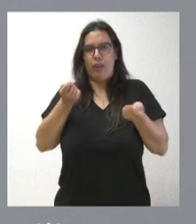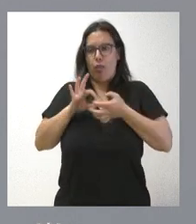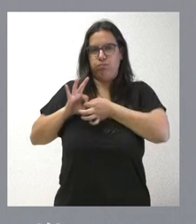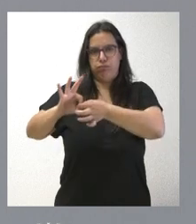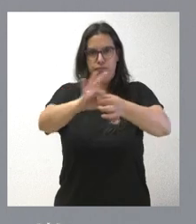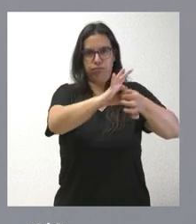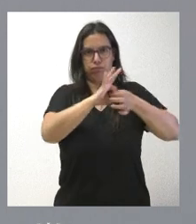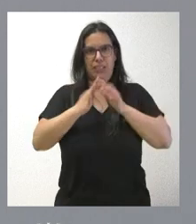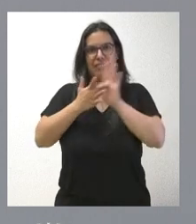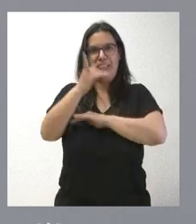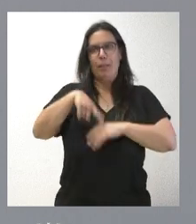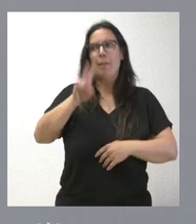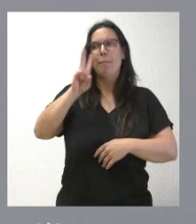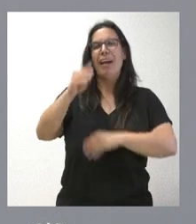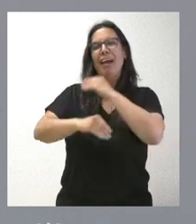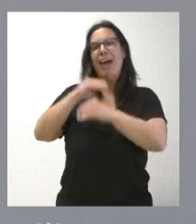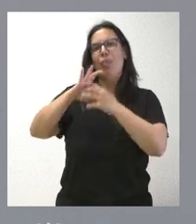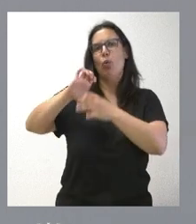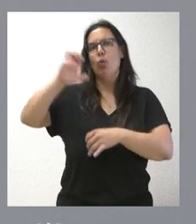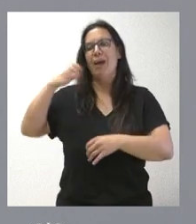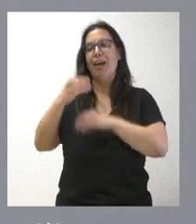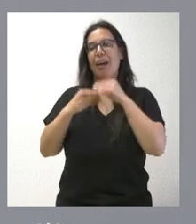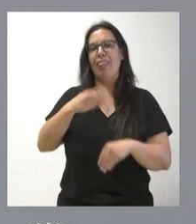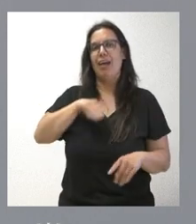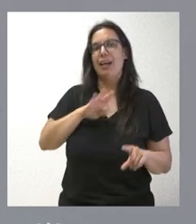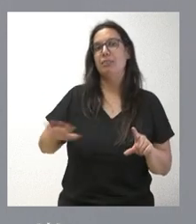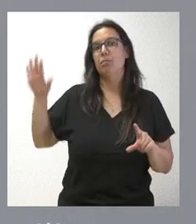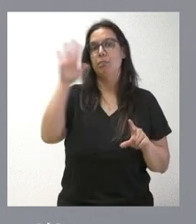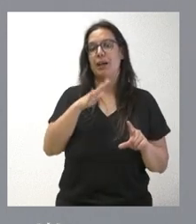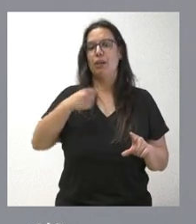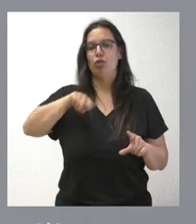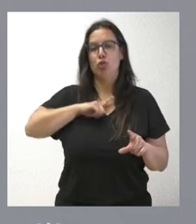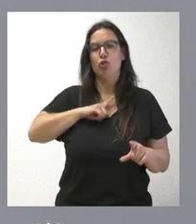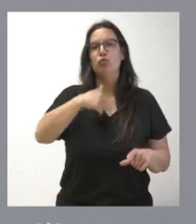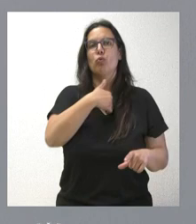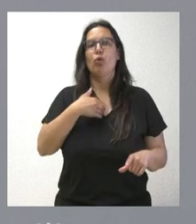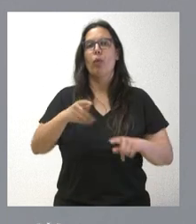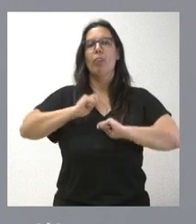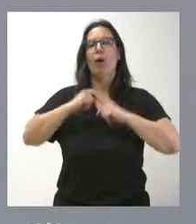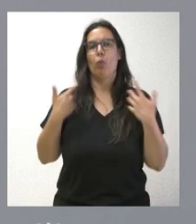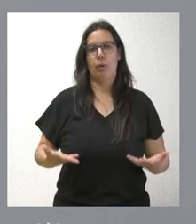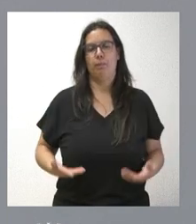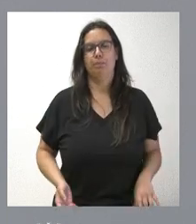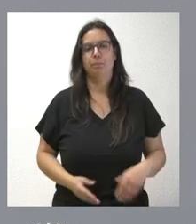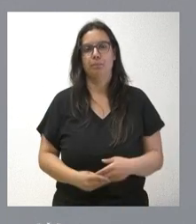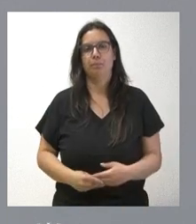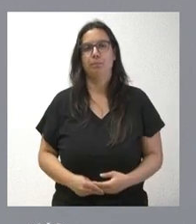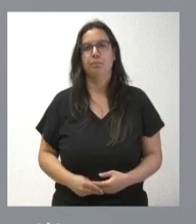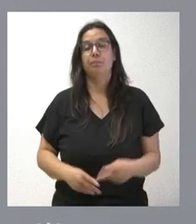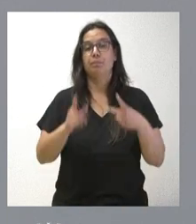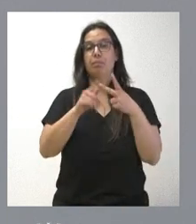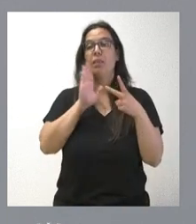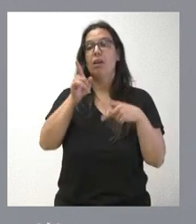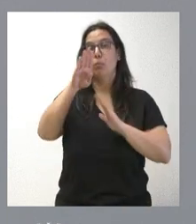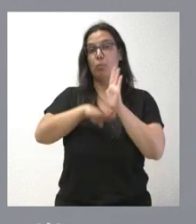en el ámbito europeo y nacional qué se va desarrollando y cuál es el espacio en donde podremos entrar a las distintas comunidades autónomas. Los programas que usted